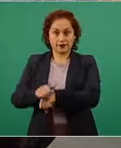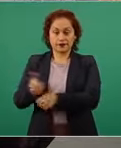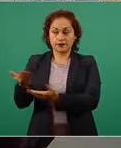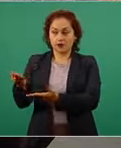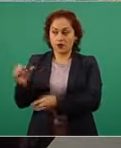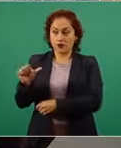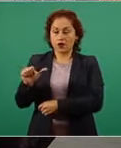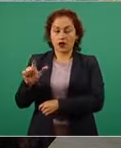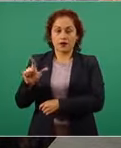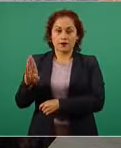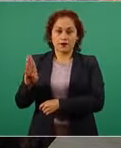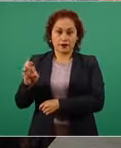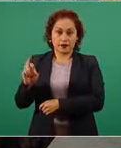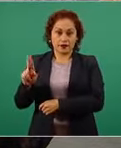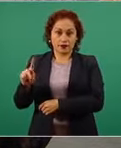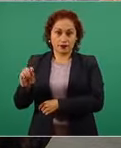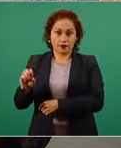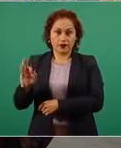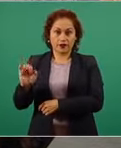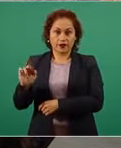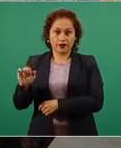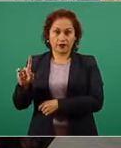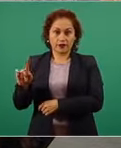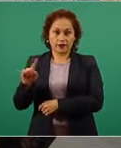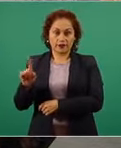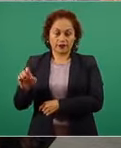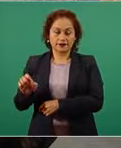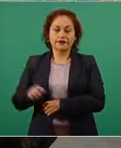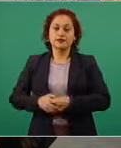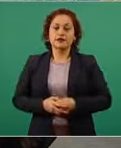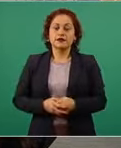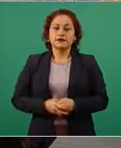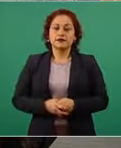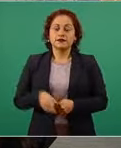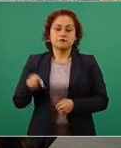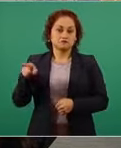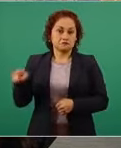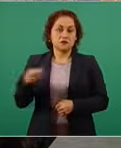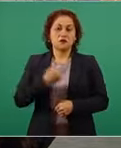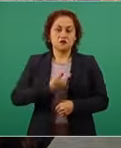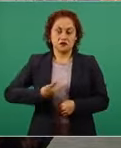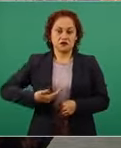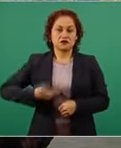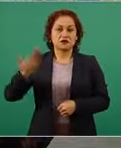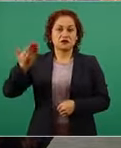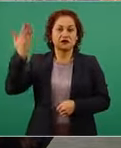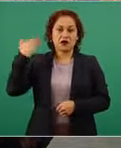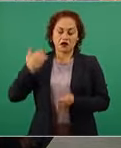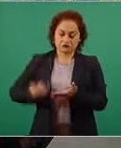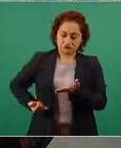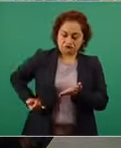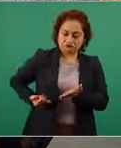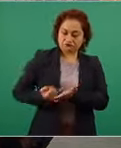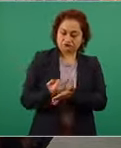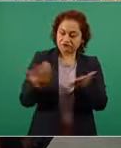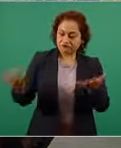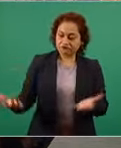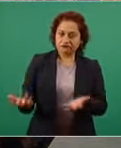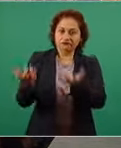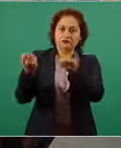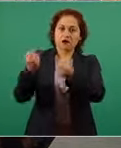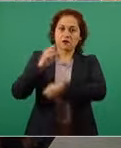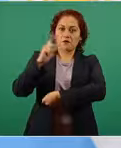Fernández, un presidente que decidió poner de pie a su país y con ello a su sistema